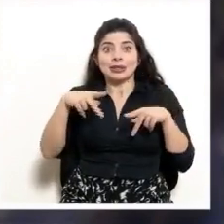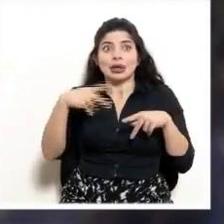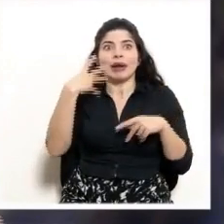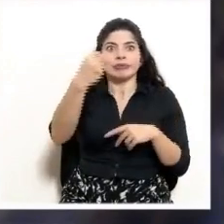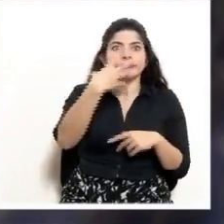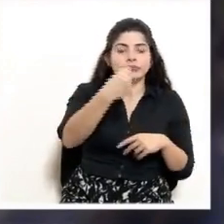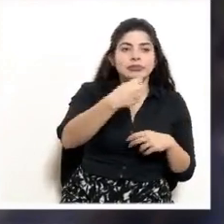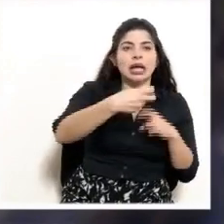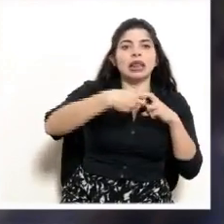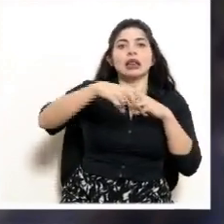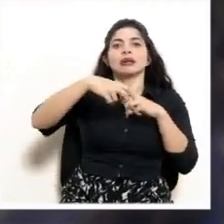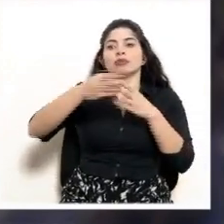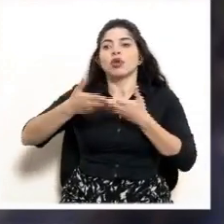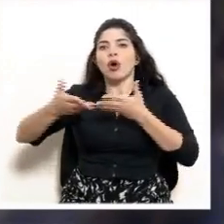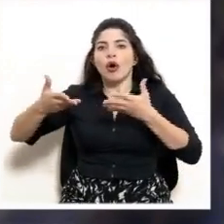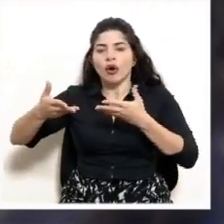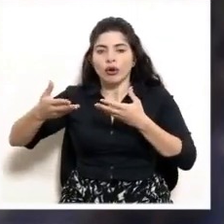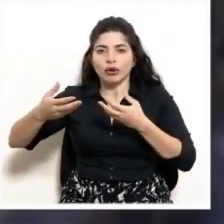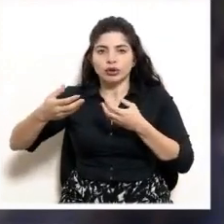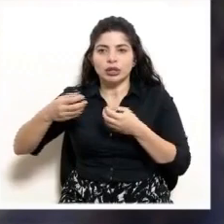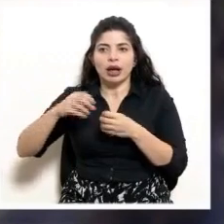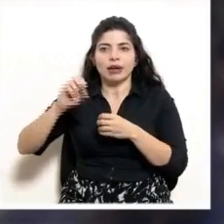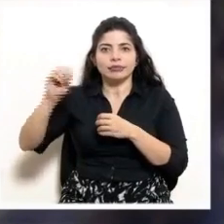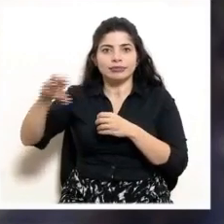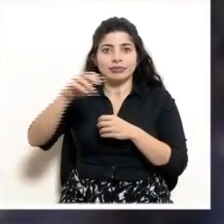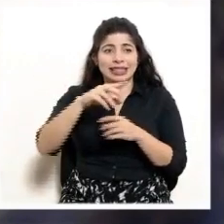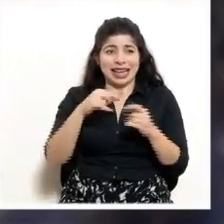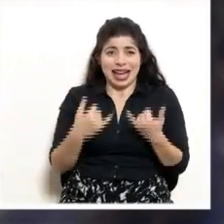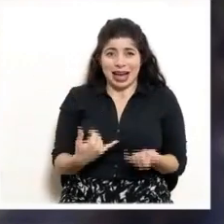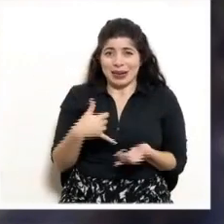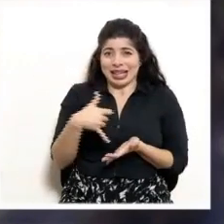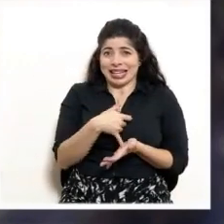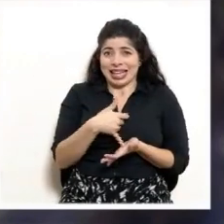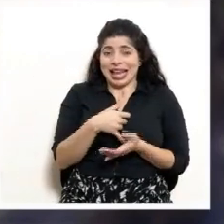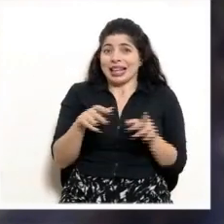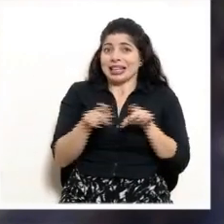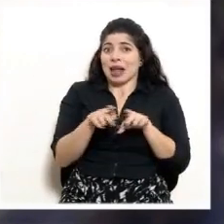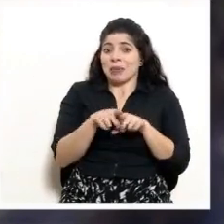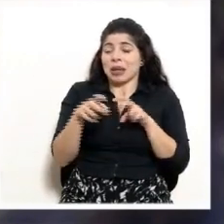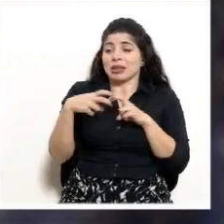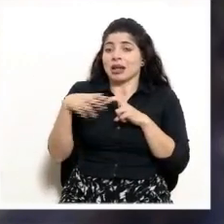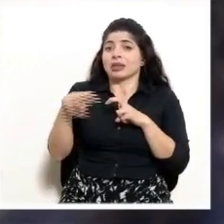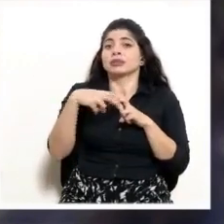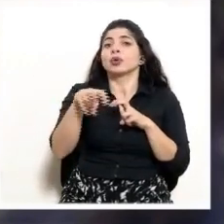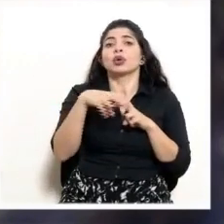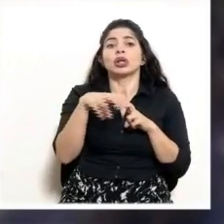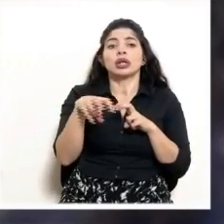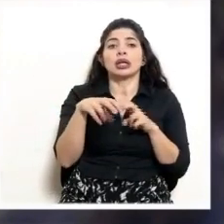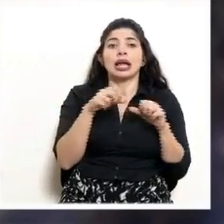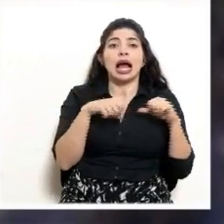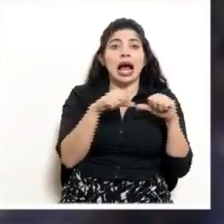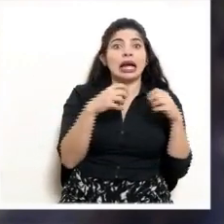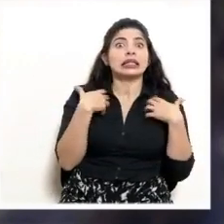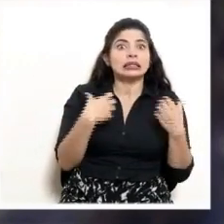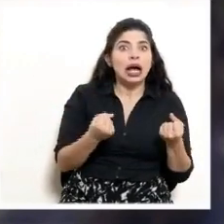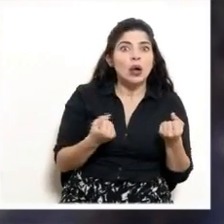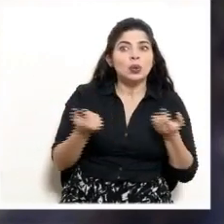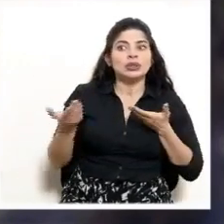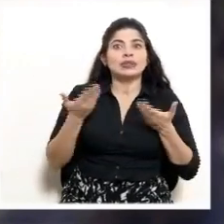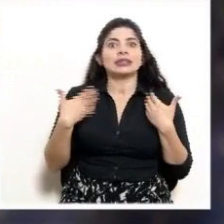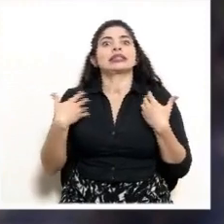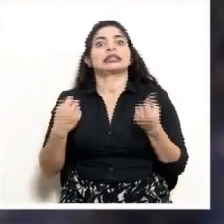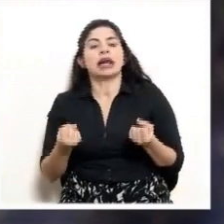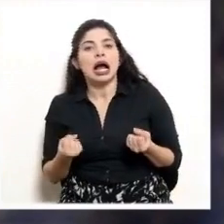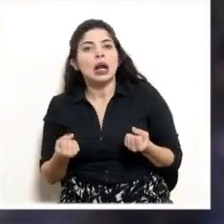al transporte de mercadería y tan sensible en estos momentos al transporte de sector salud, de servicios de